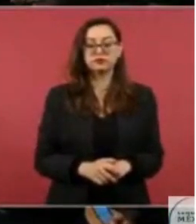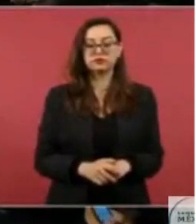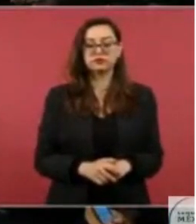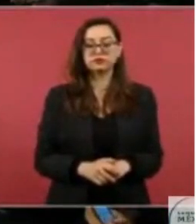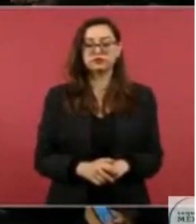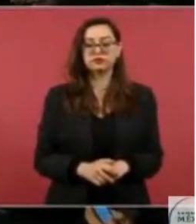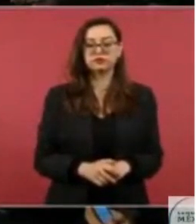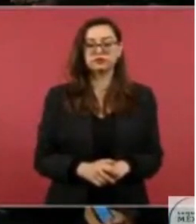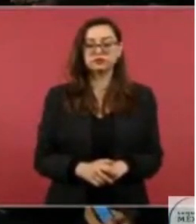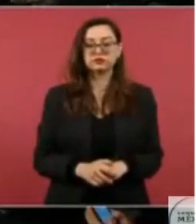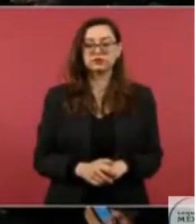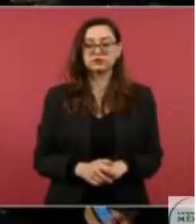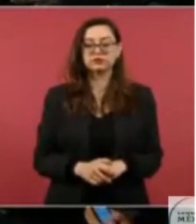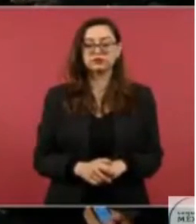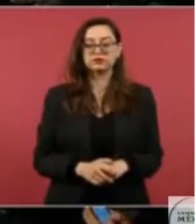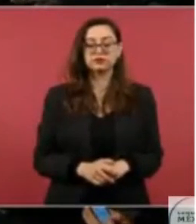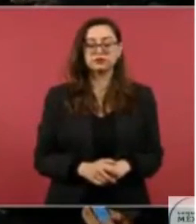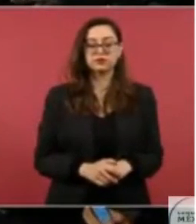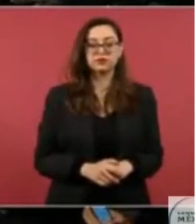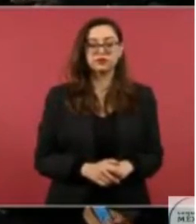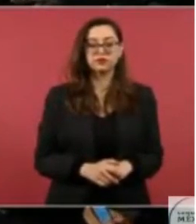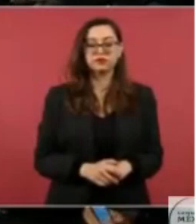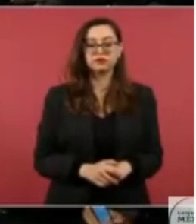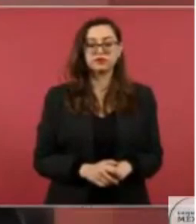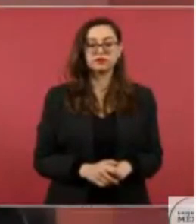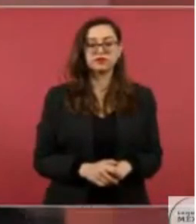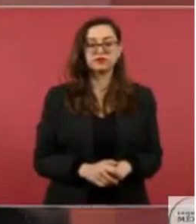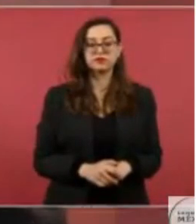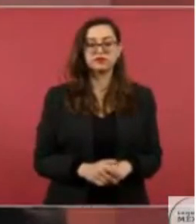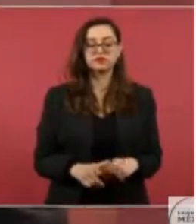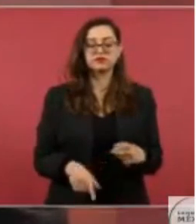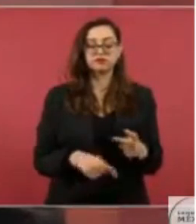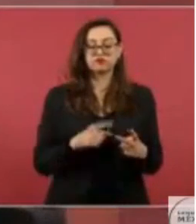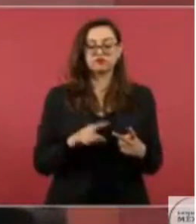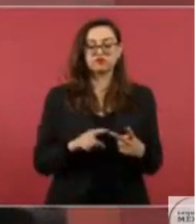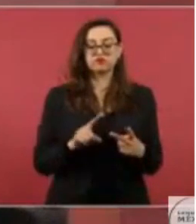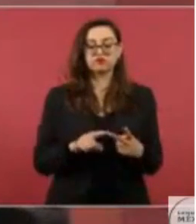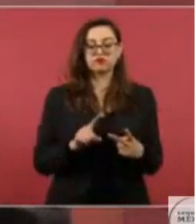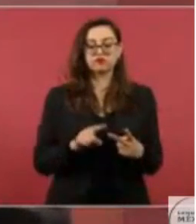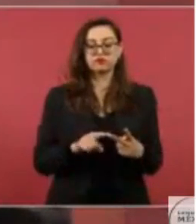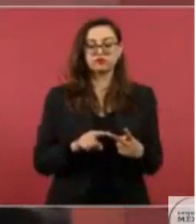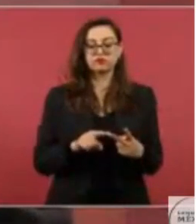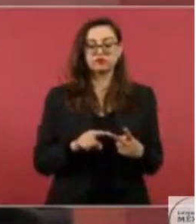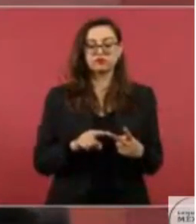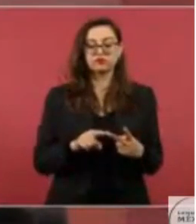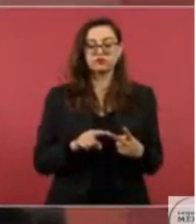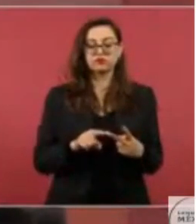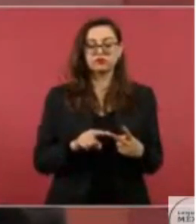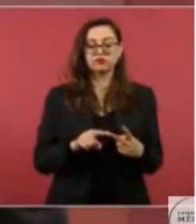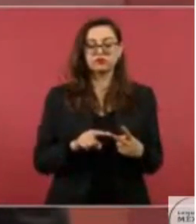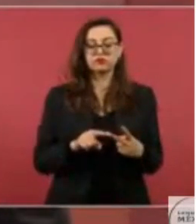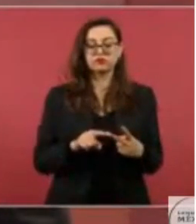grupos contrarios a nosotros,